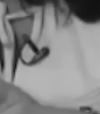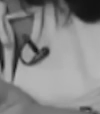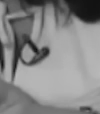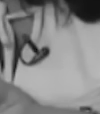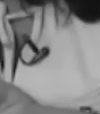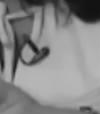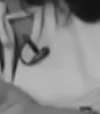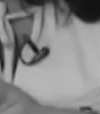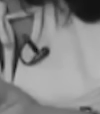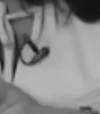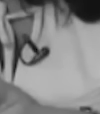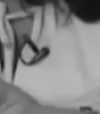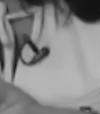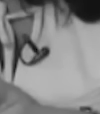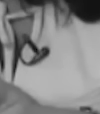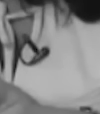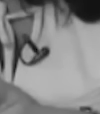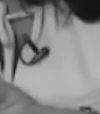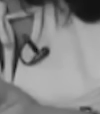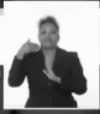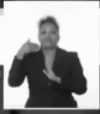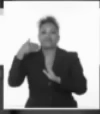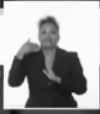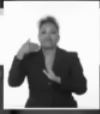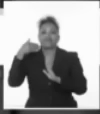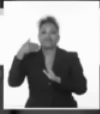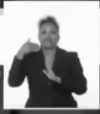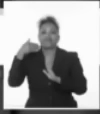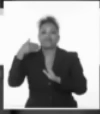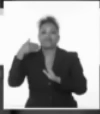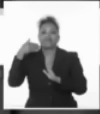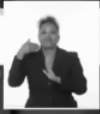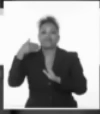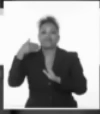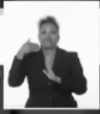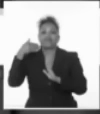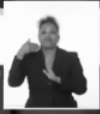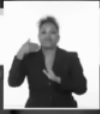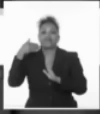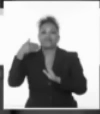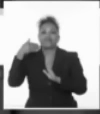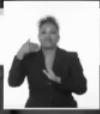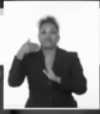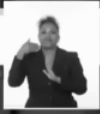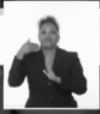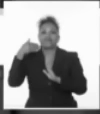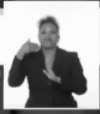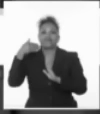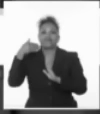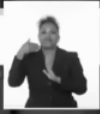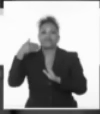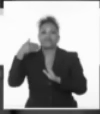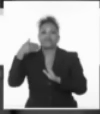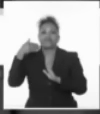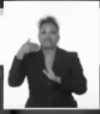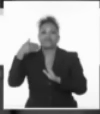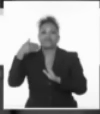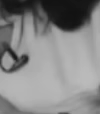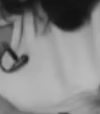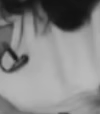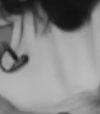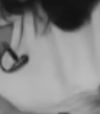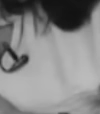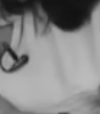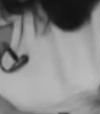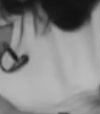Desde 1959 a matar gente para imponer el comunismo, yo que no le he tirado una escupía a nadie